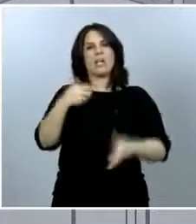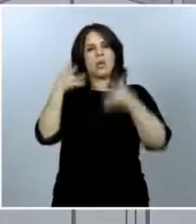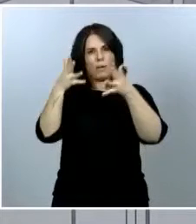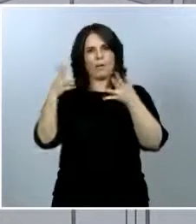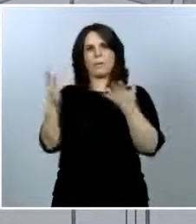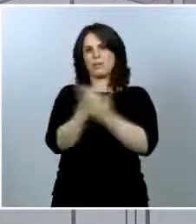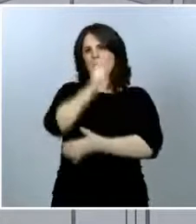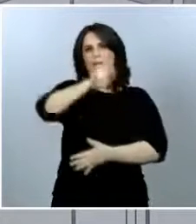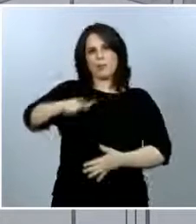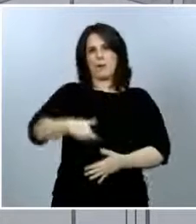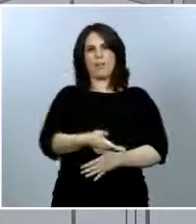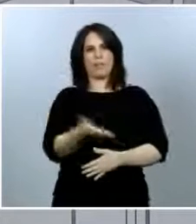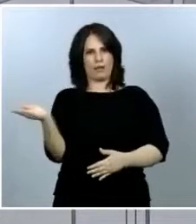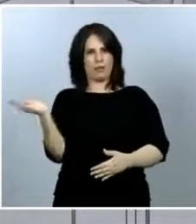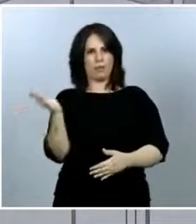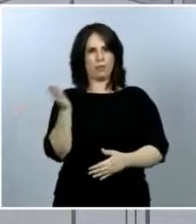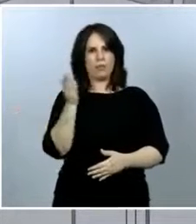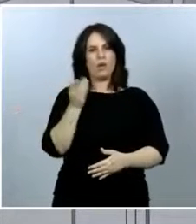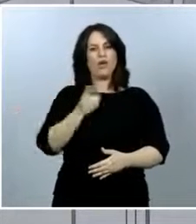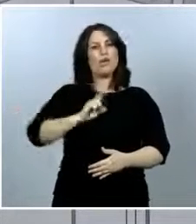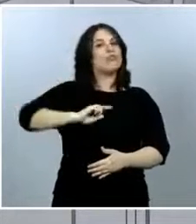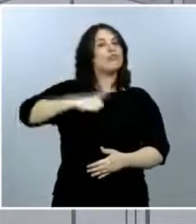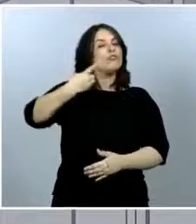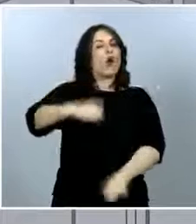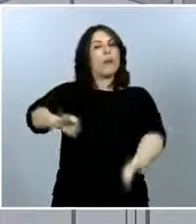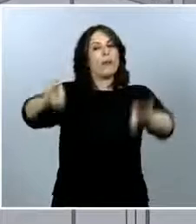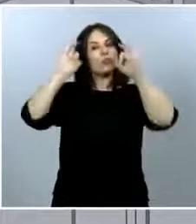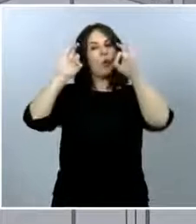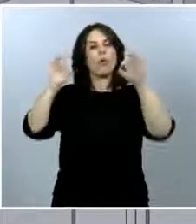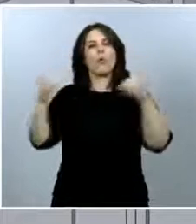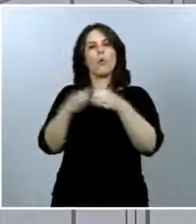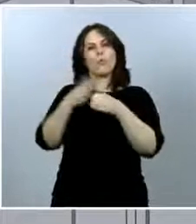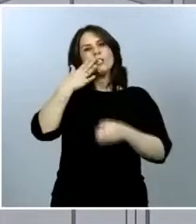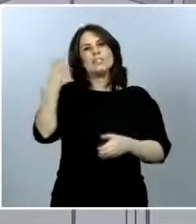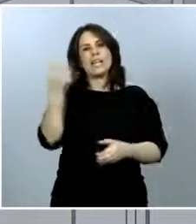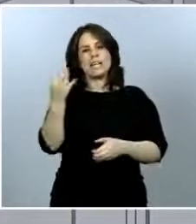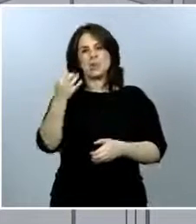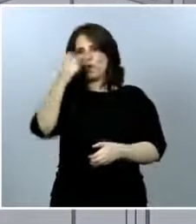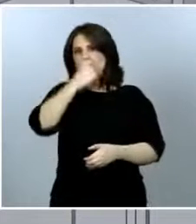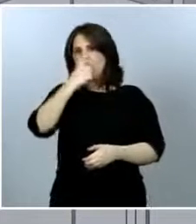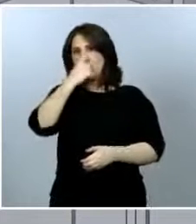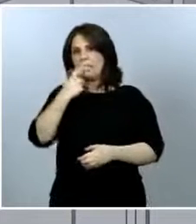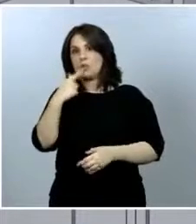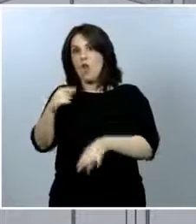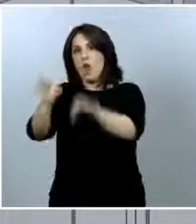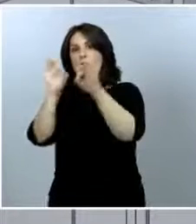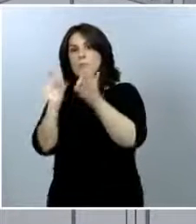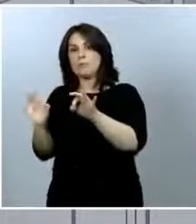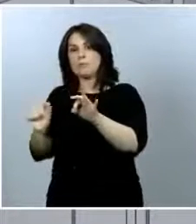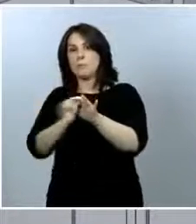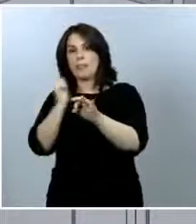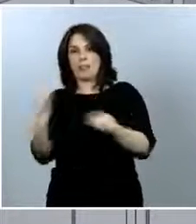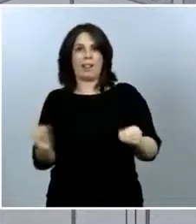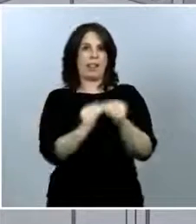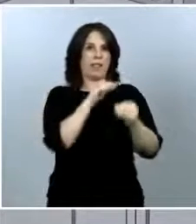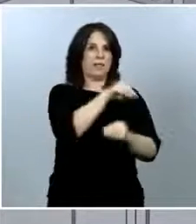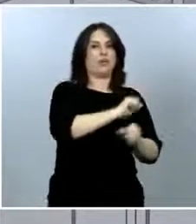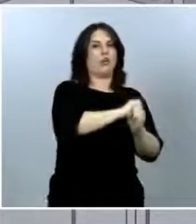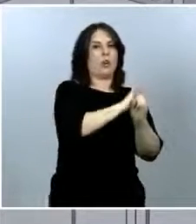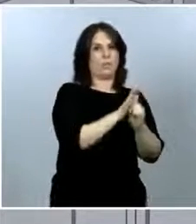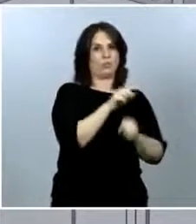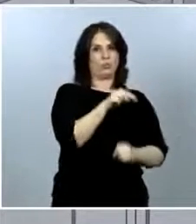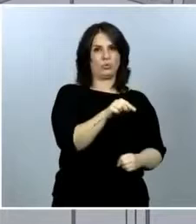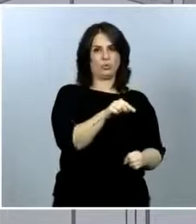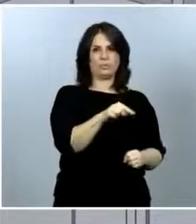recomienda sobre todo a los grupos de riesgo para la gripe, que son los mismos que para el coronavirus. Con lo cual, es normal que aquellos